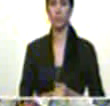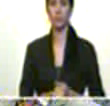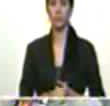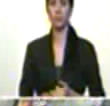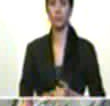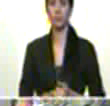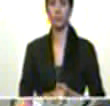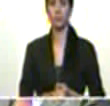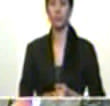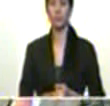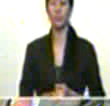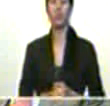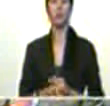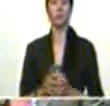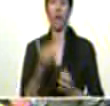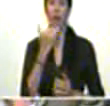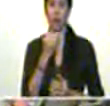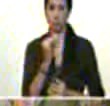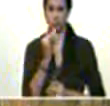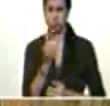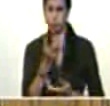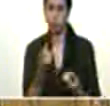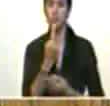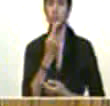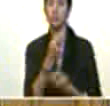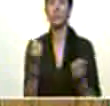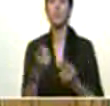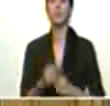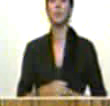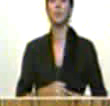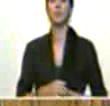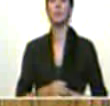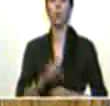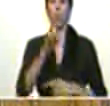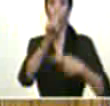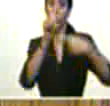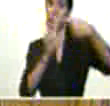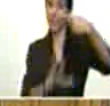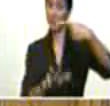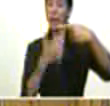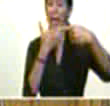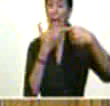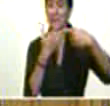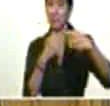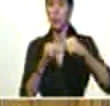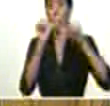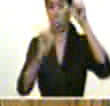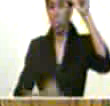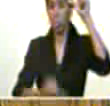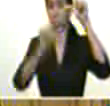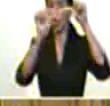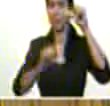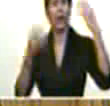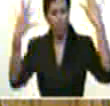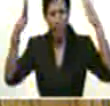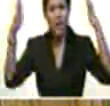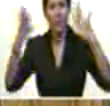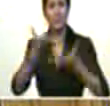Voy a adelantar más de un tercio del discurso. Aplaudan, pues.